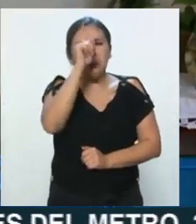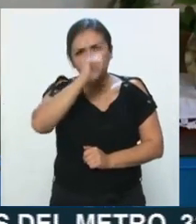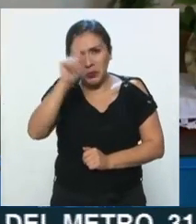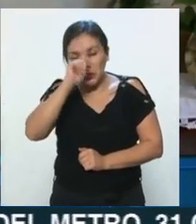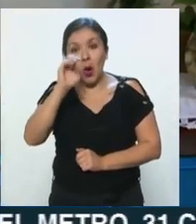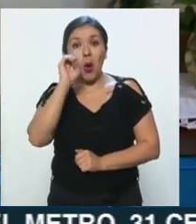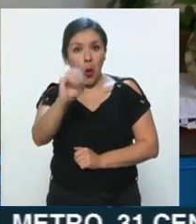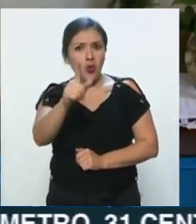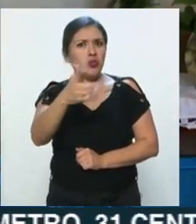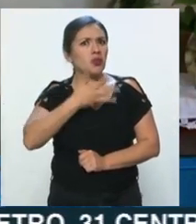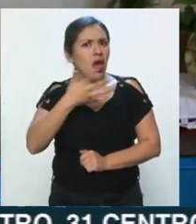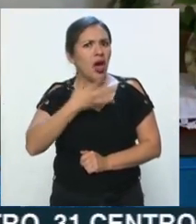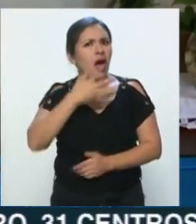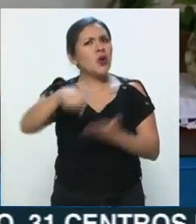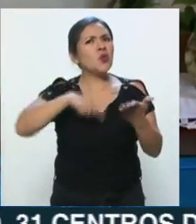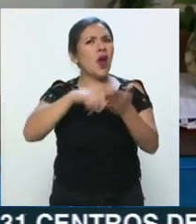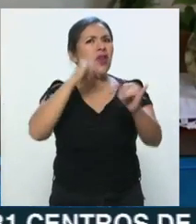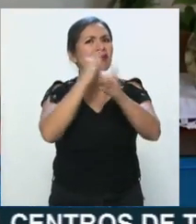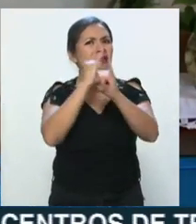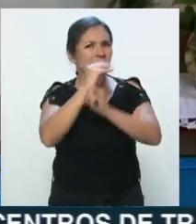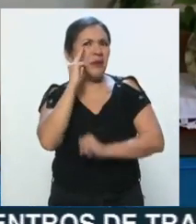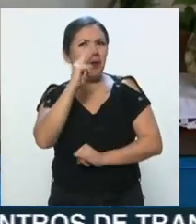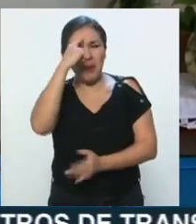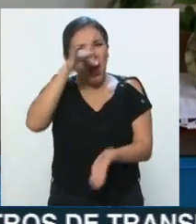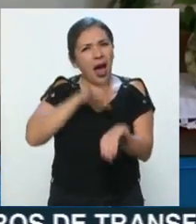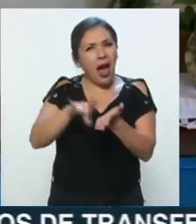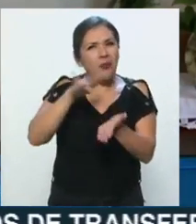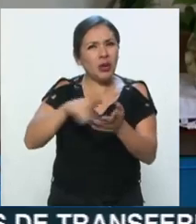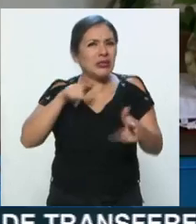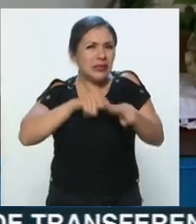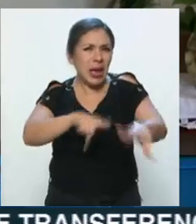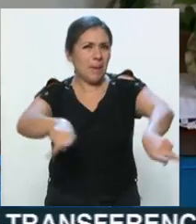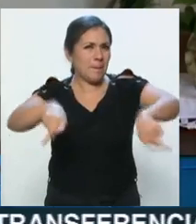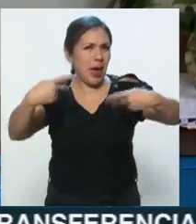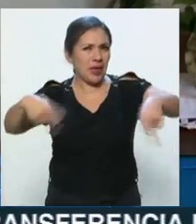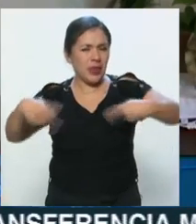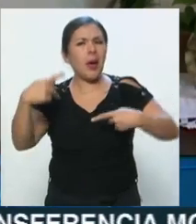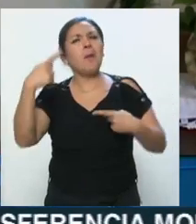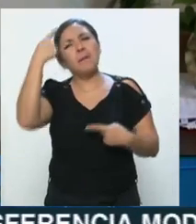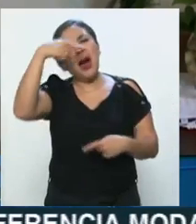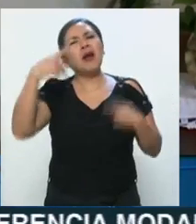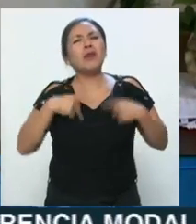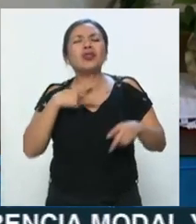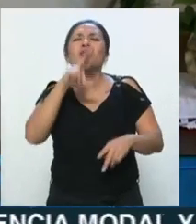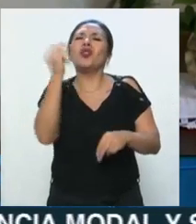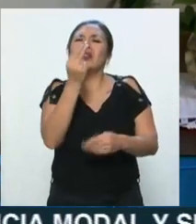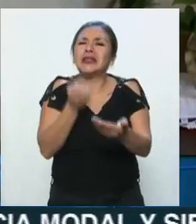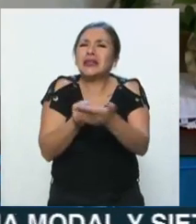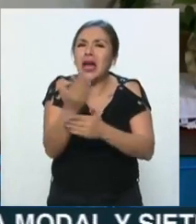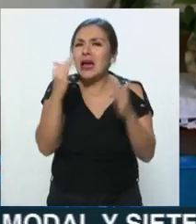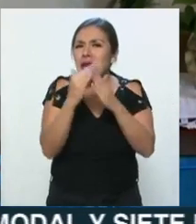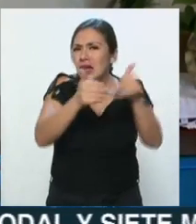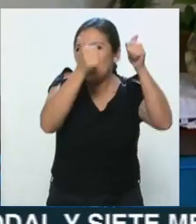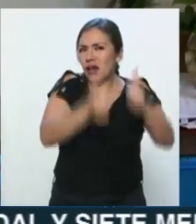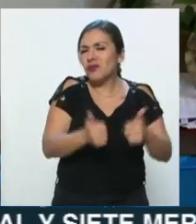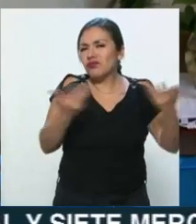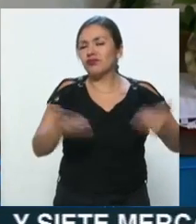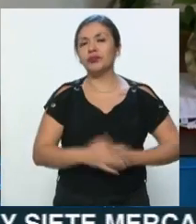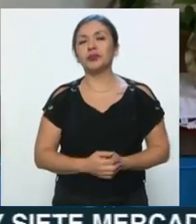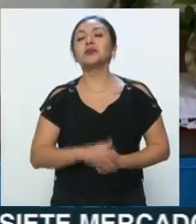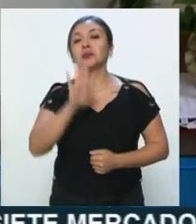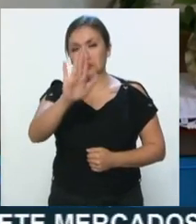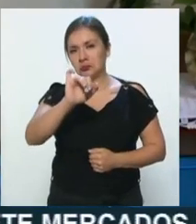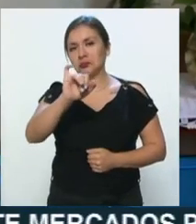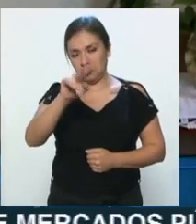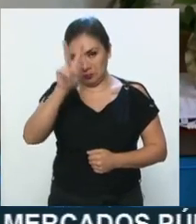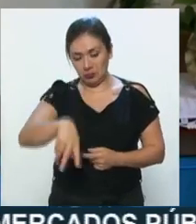tienen estas plataformas que en muchos lados ya hemos visto para apoyar al comercio local y que la gente evite salir de casa. Así es, en primer lugar,